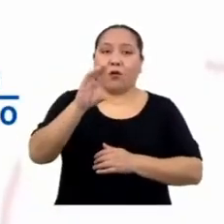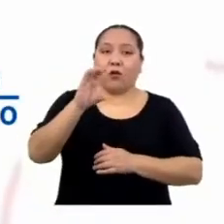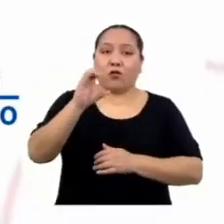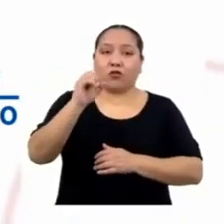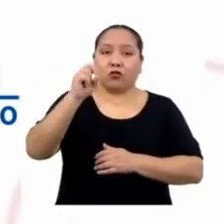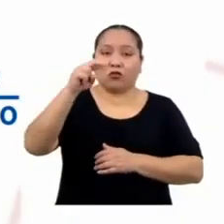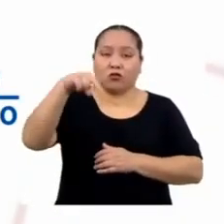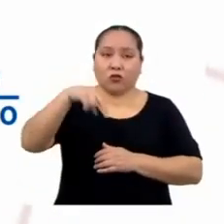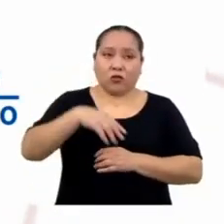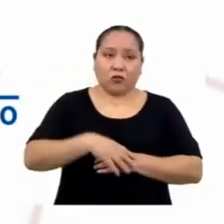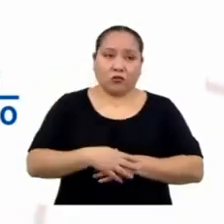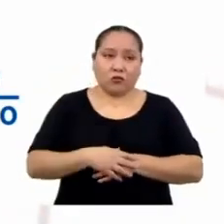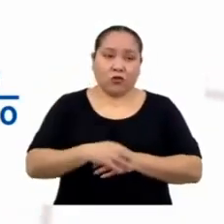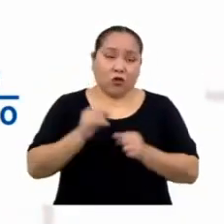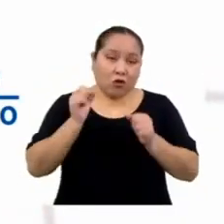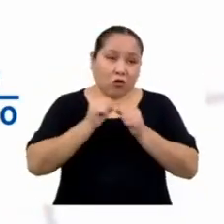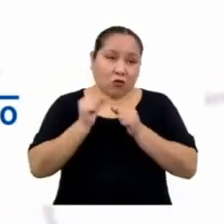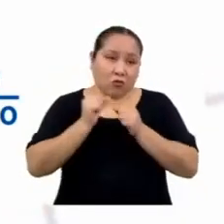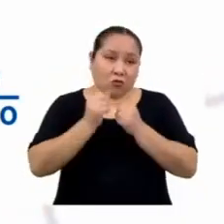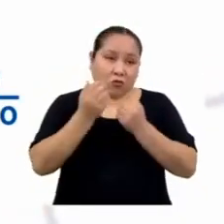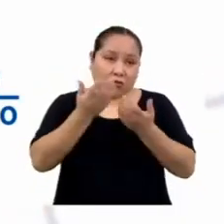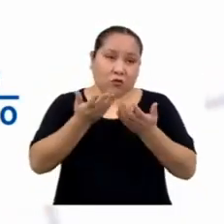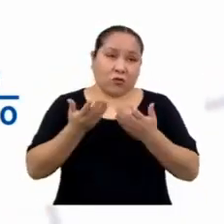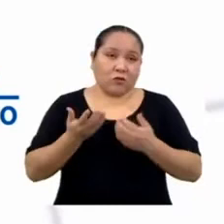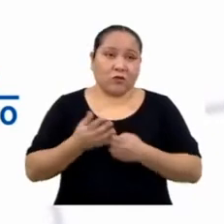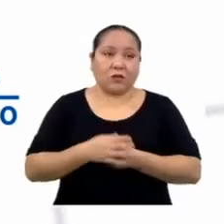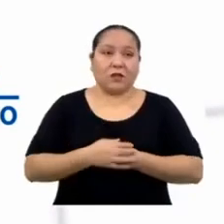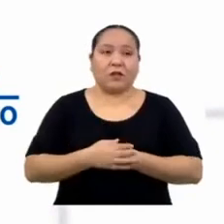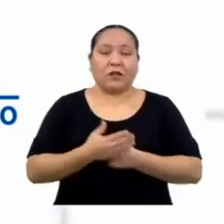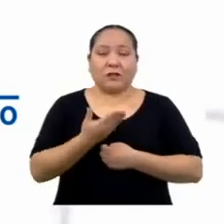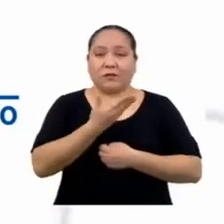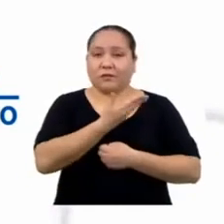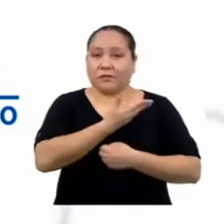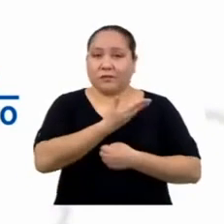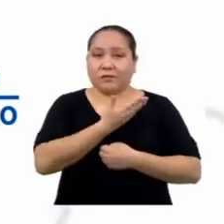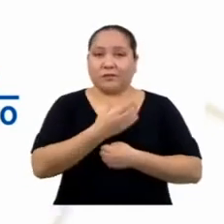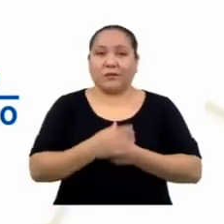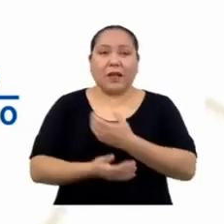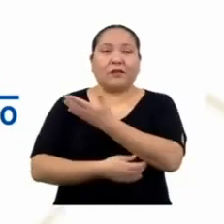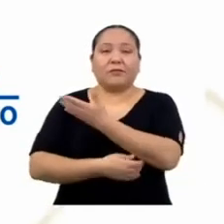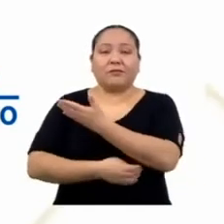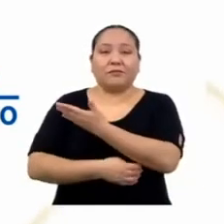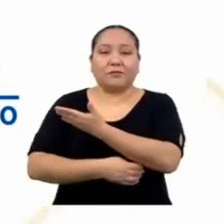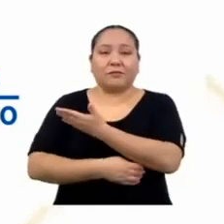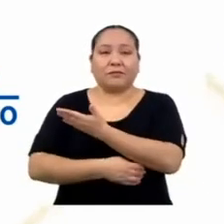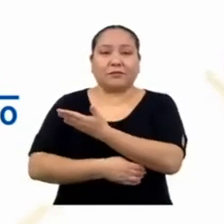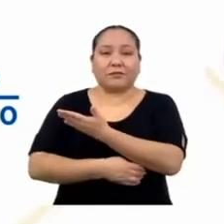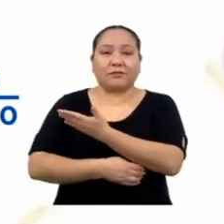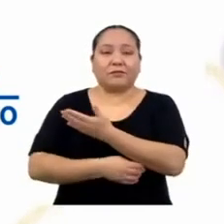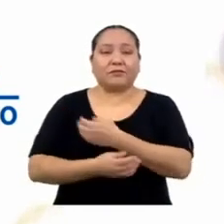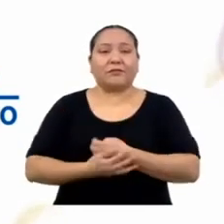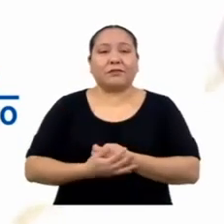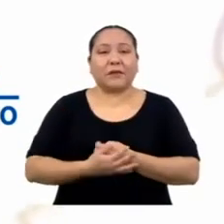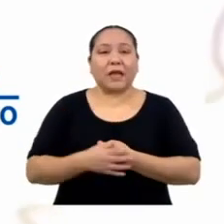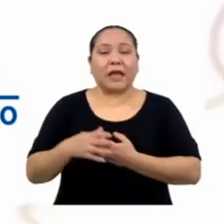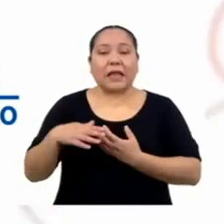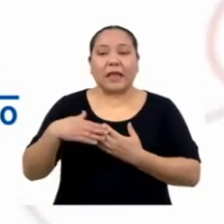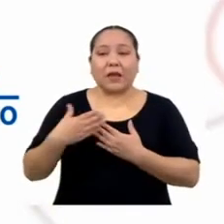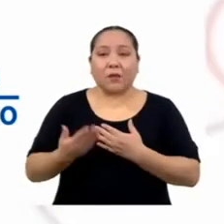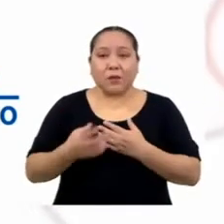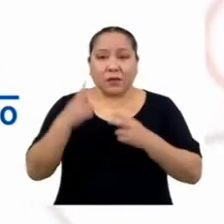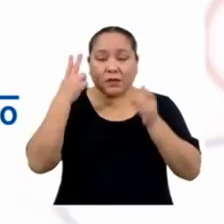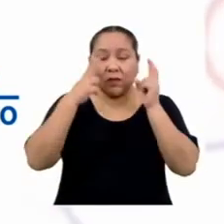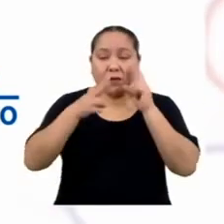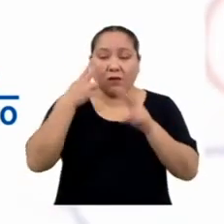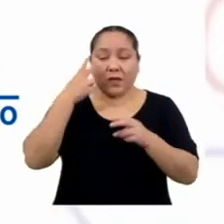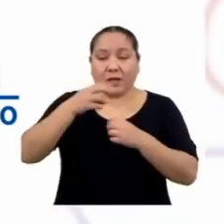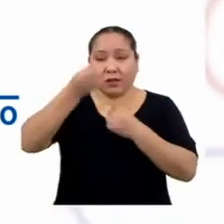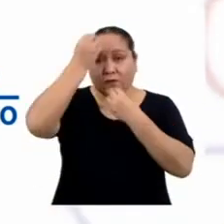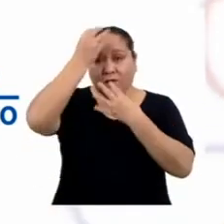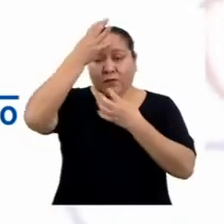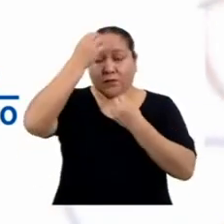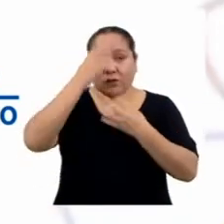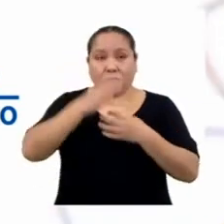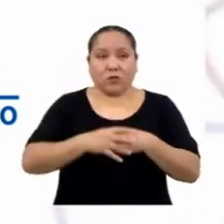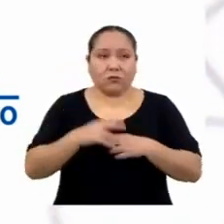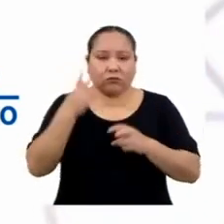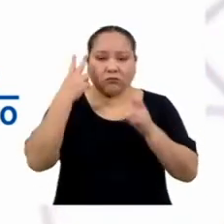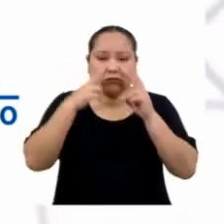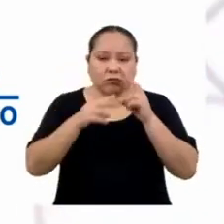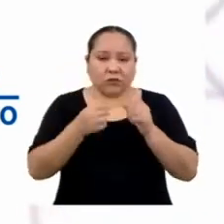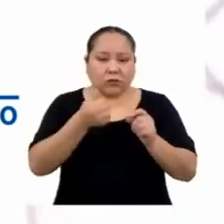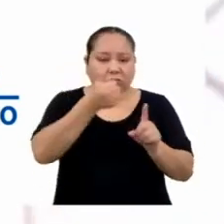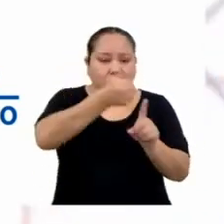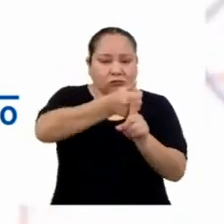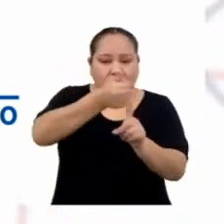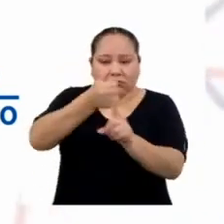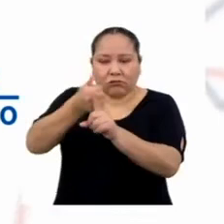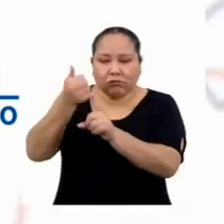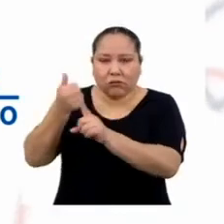valores que nos han dado. ¡Excelente, Yanira! Y después de obtener esta información, nos corresponde hallar el valor individual de